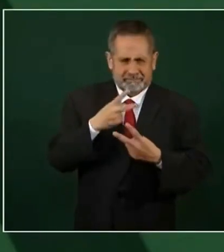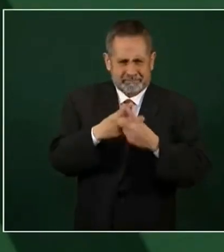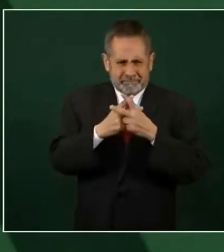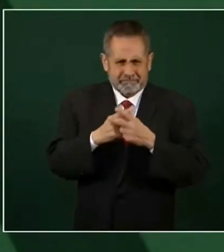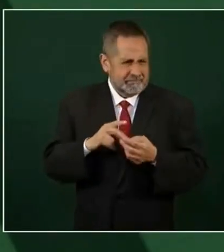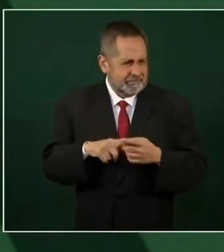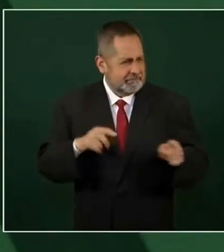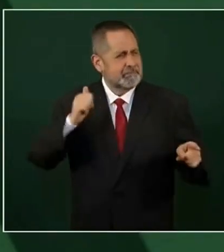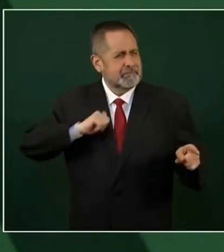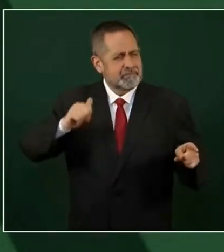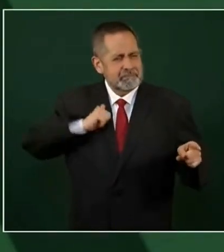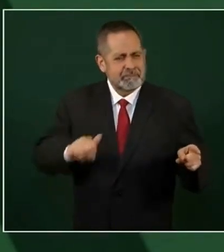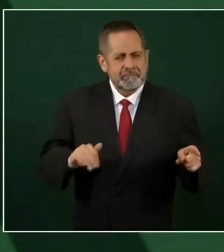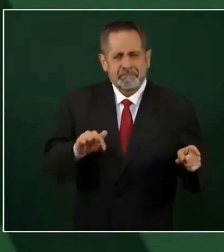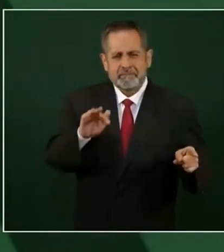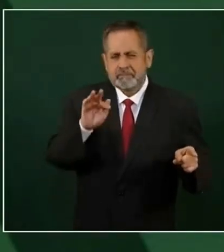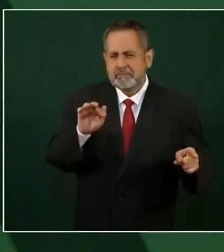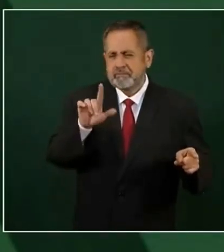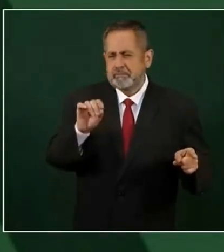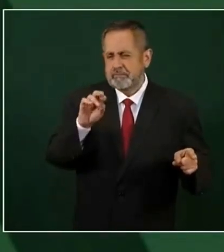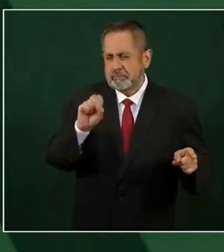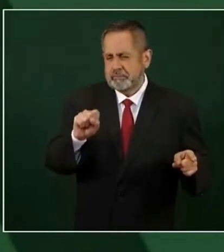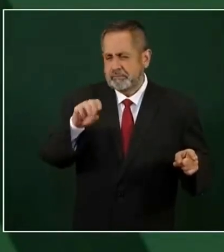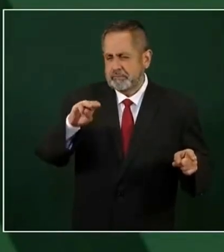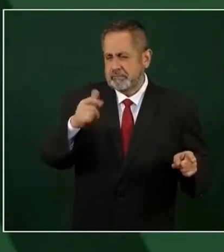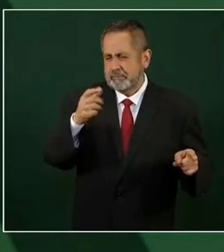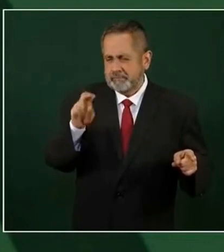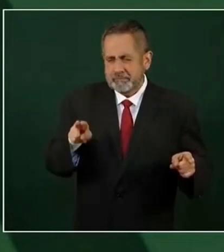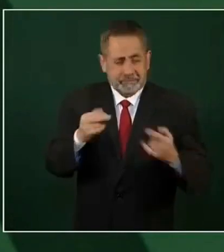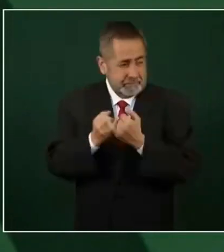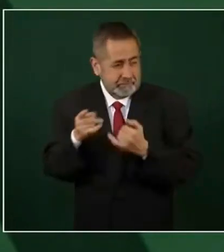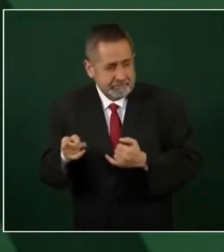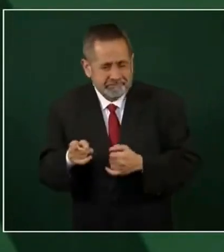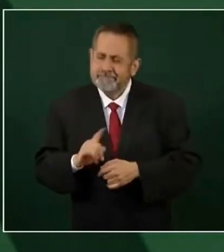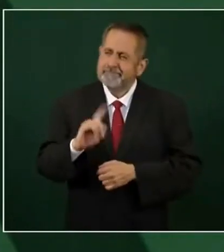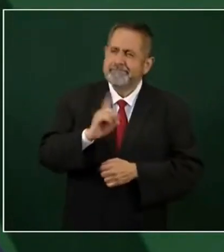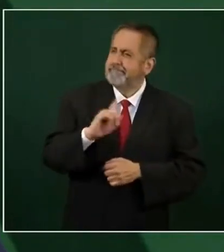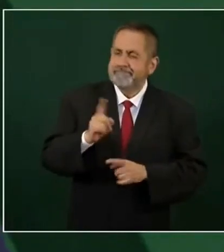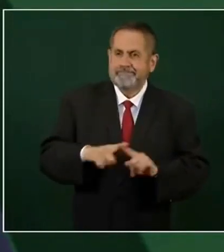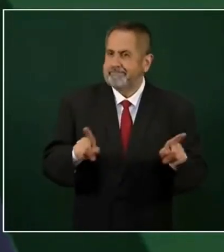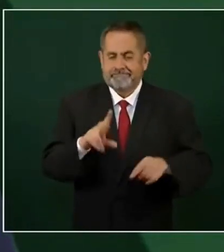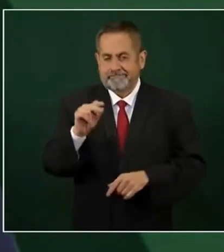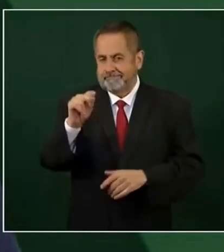Rosemagón? No, no.